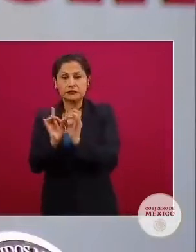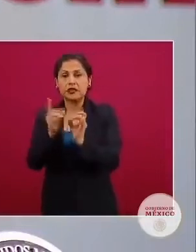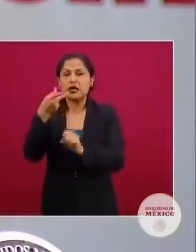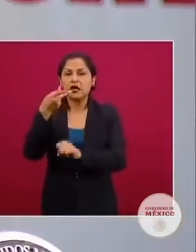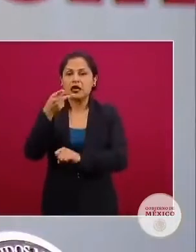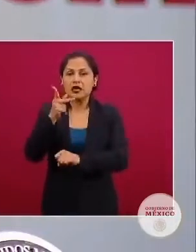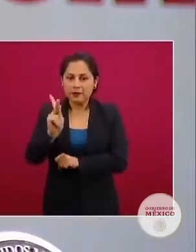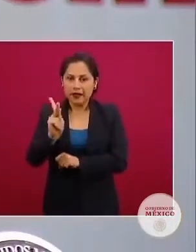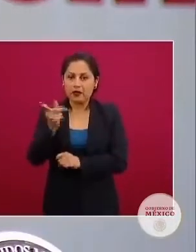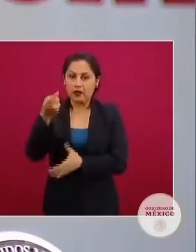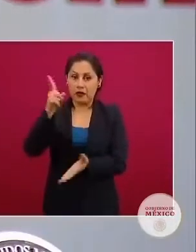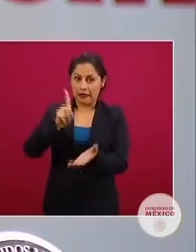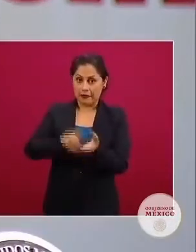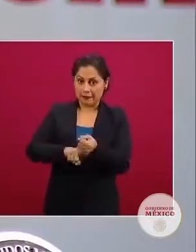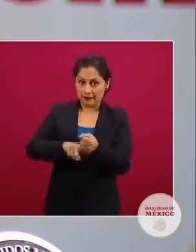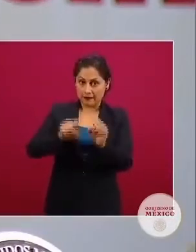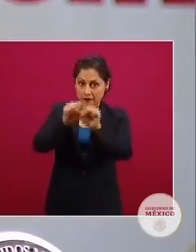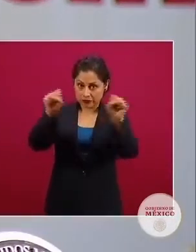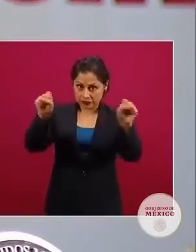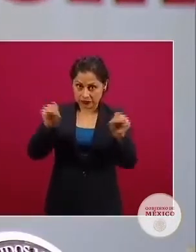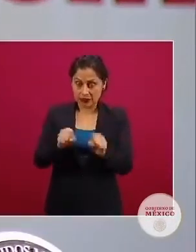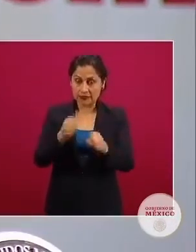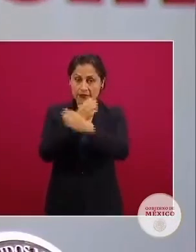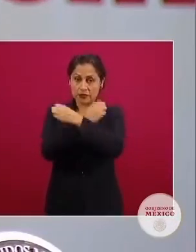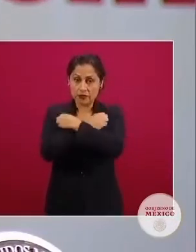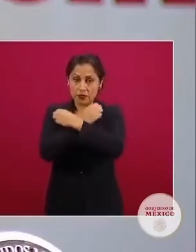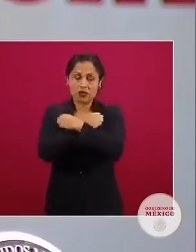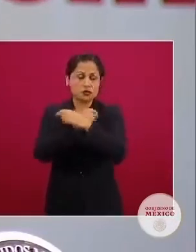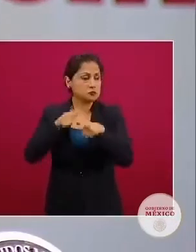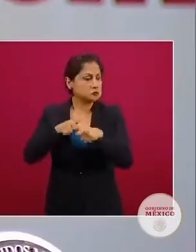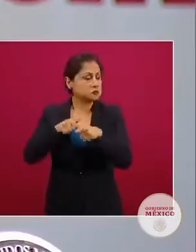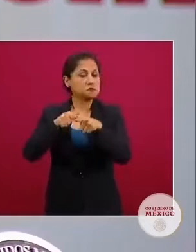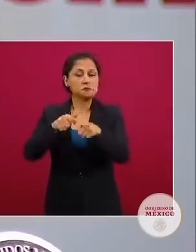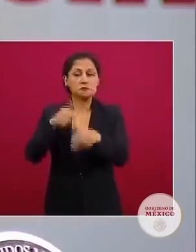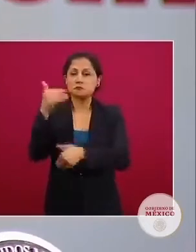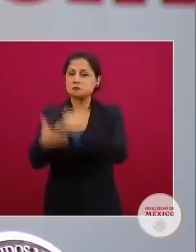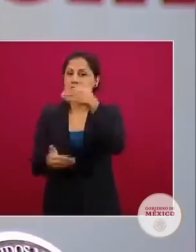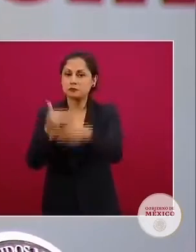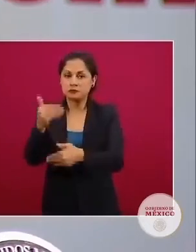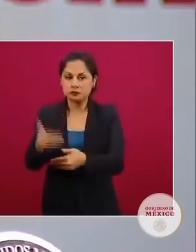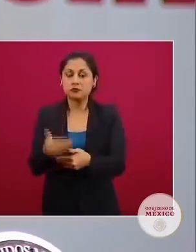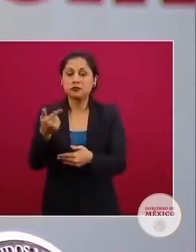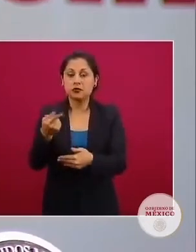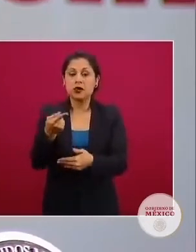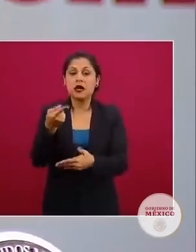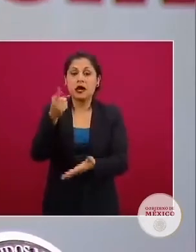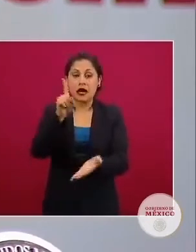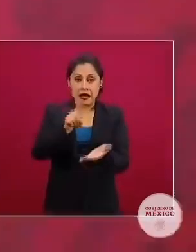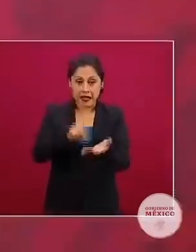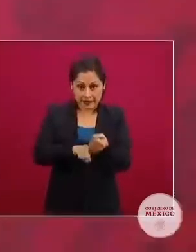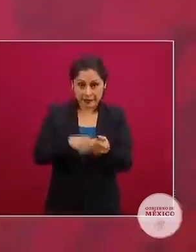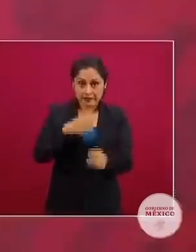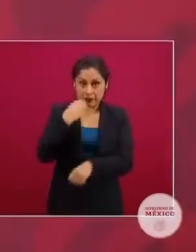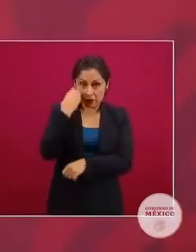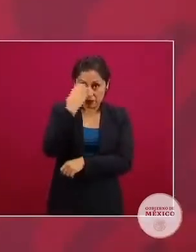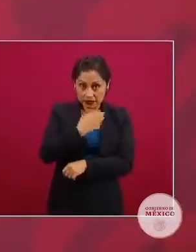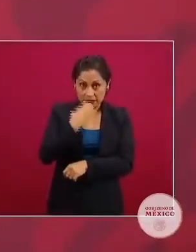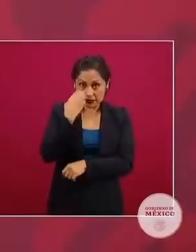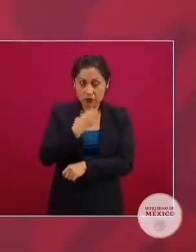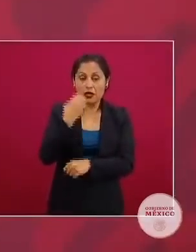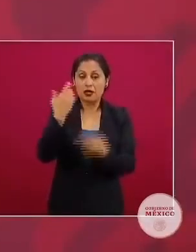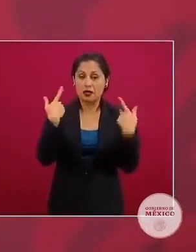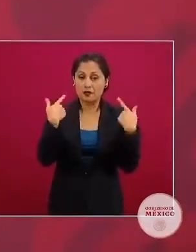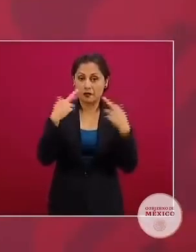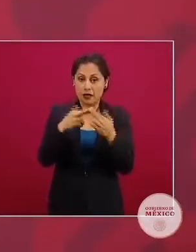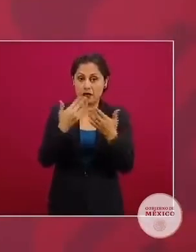El secretario de Educación Pública, Esteban Moctezuma Barragán, quien aparece como el primer lugar de las referencias a